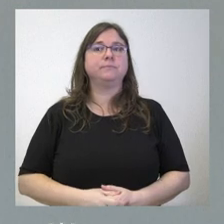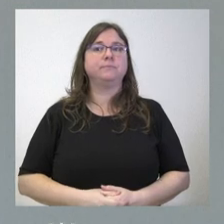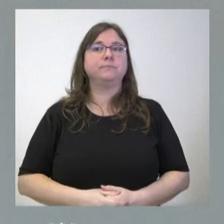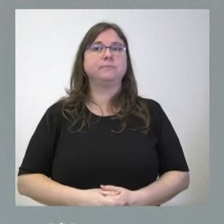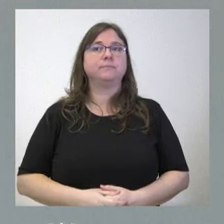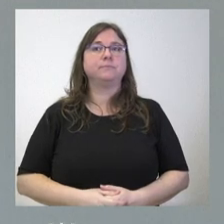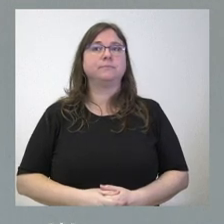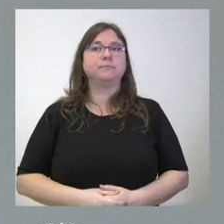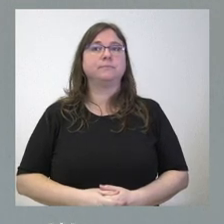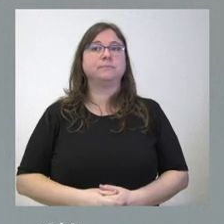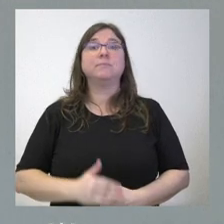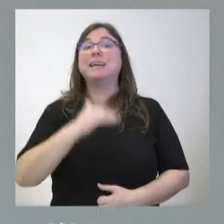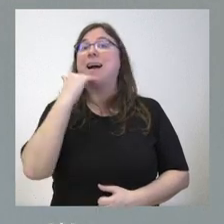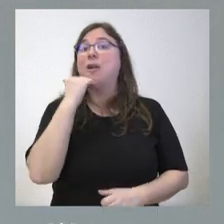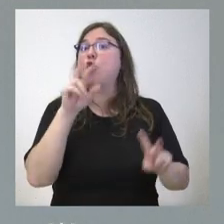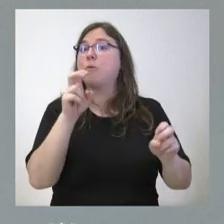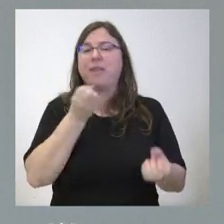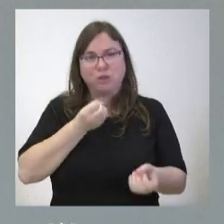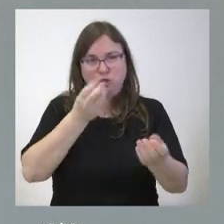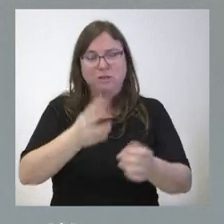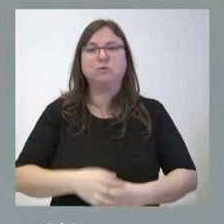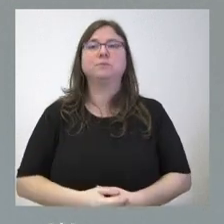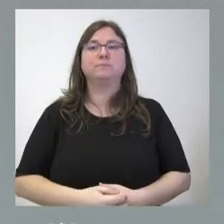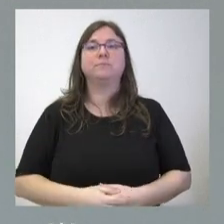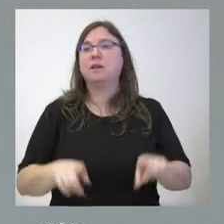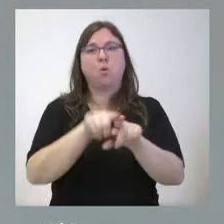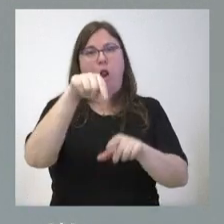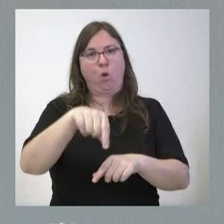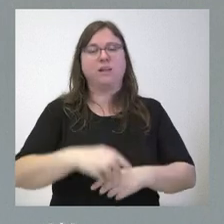también cuando tengamos novedades se lo comunicaremos como hemos hecho hoy